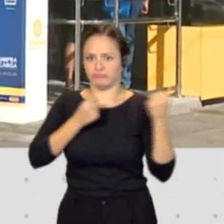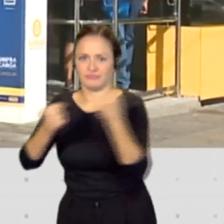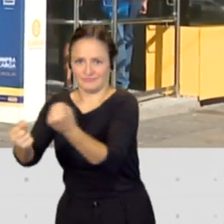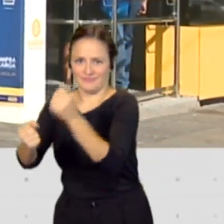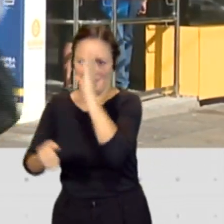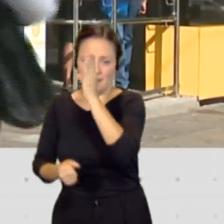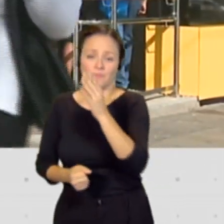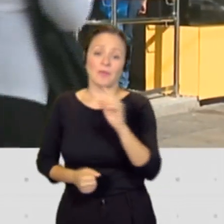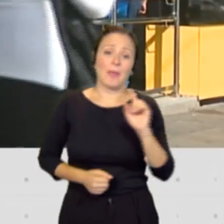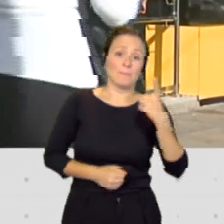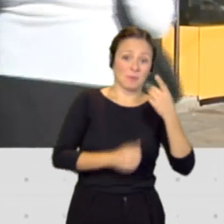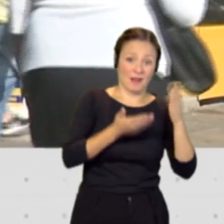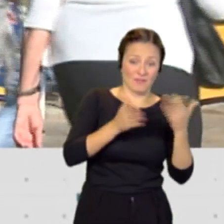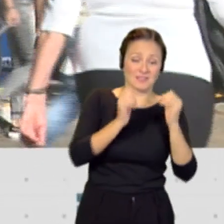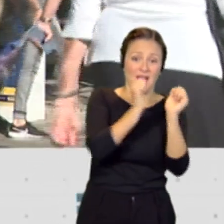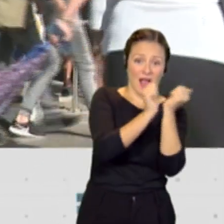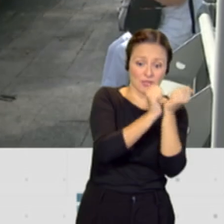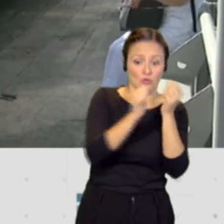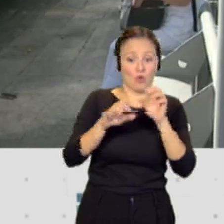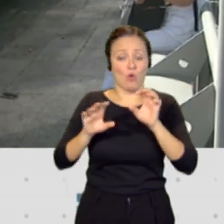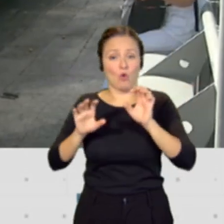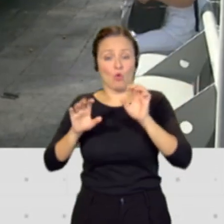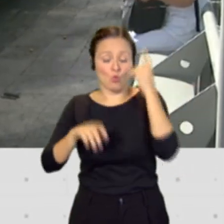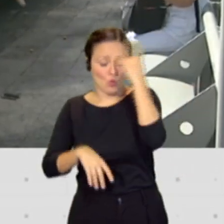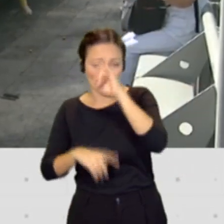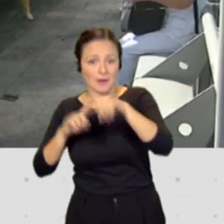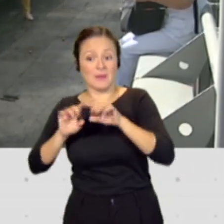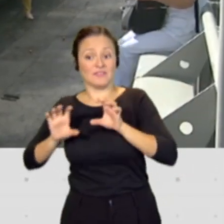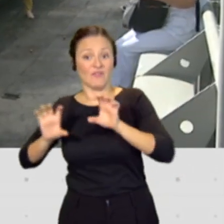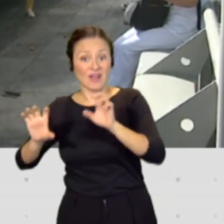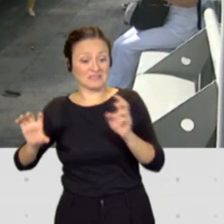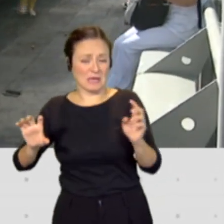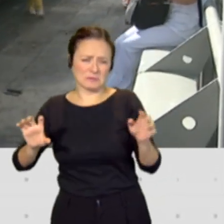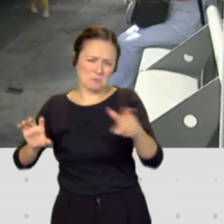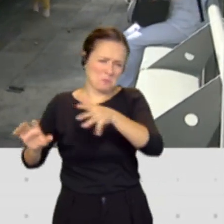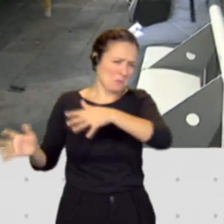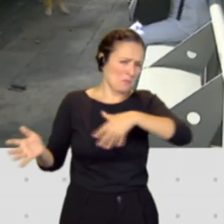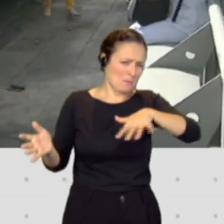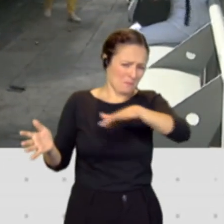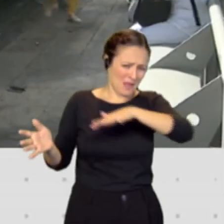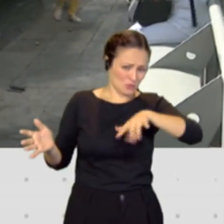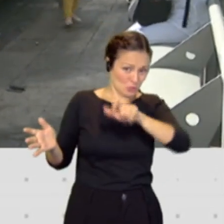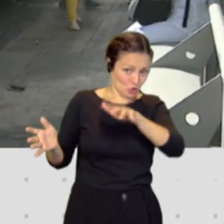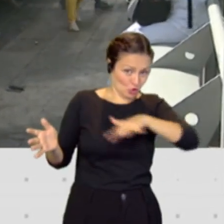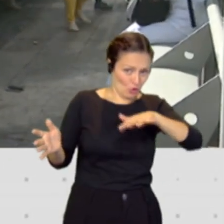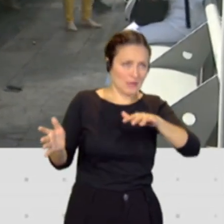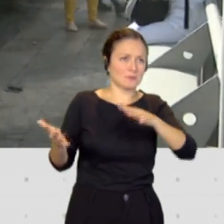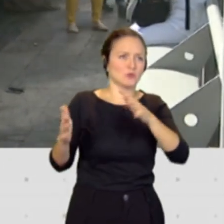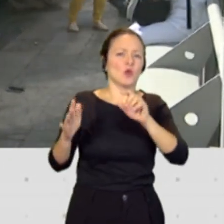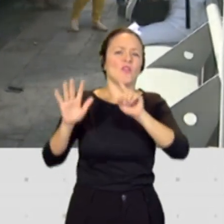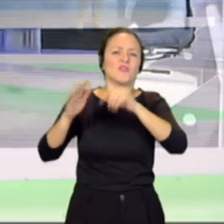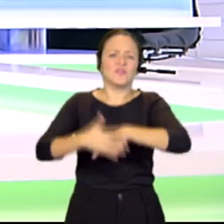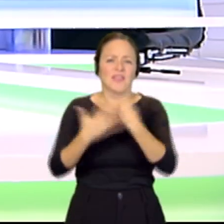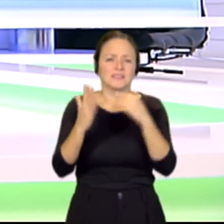fase para Arico, Wimar y Fasnia y atiende una población de unos 16.800 habitantes y estimamos que